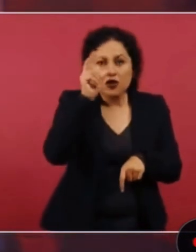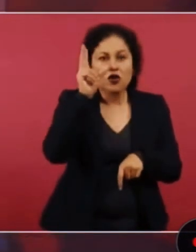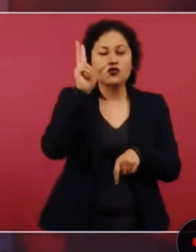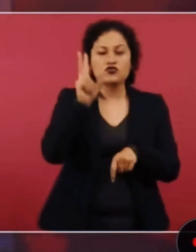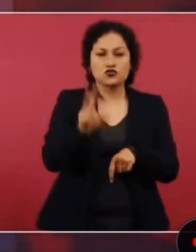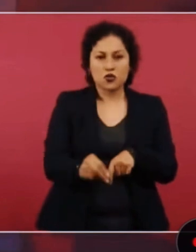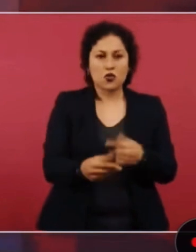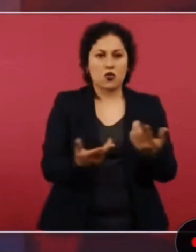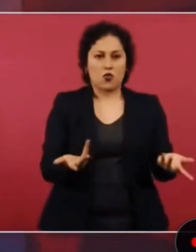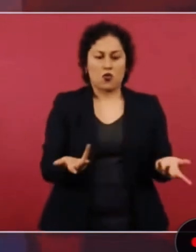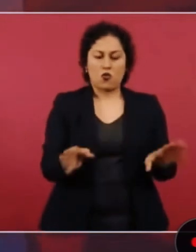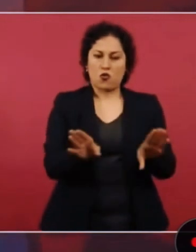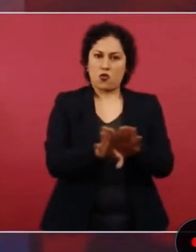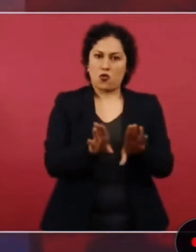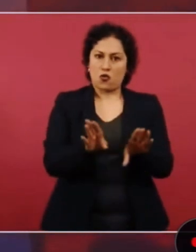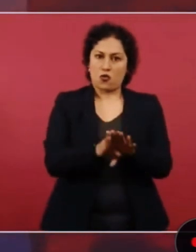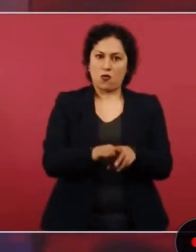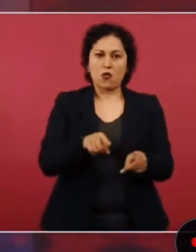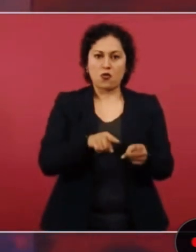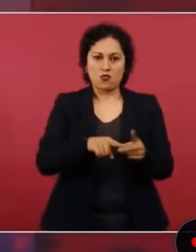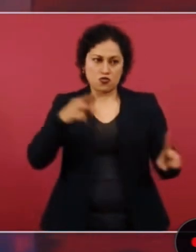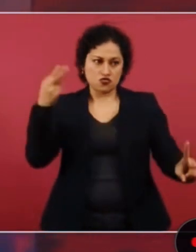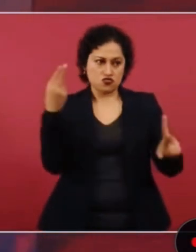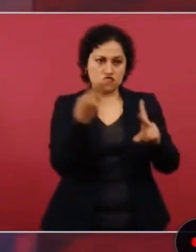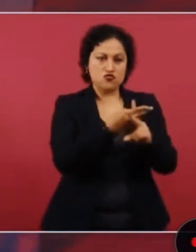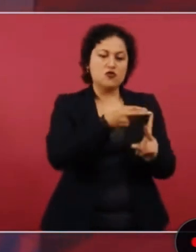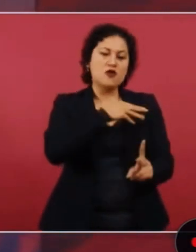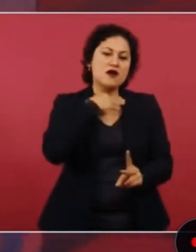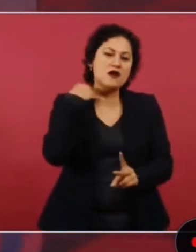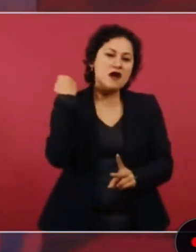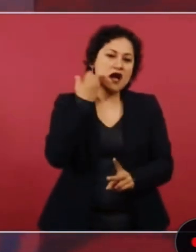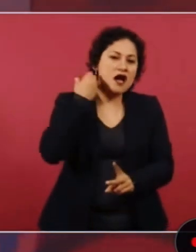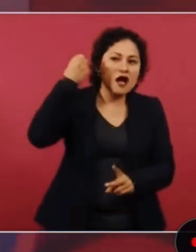exhibieron en escarmiento.